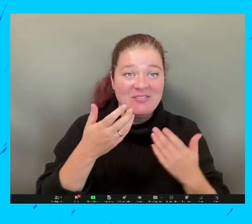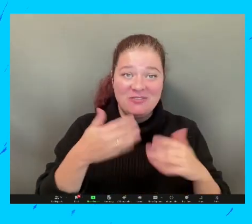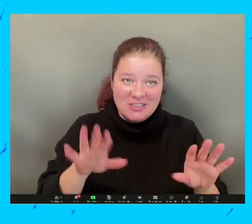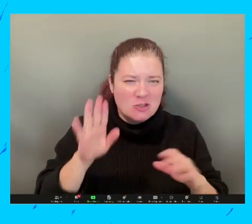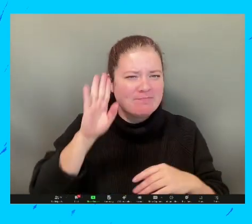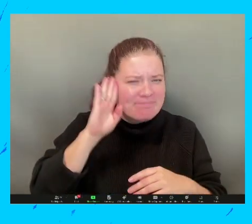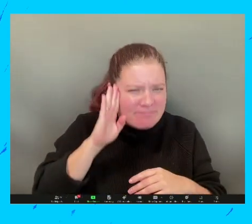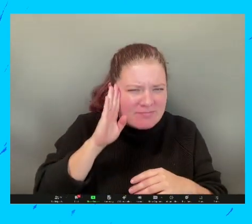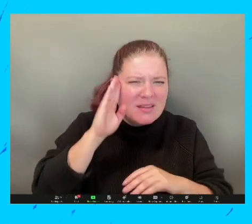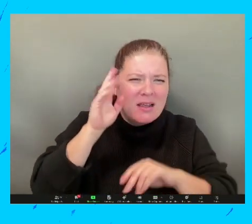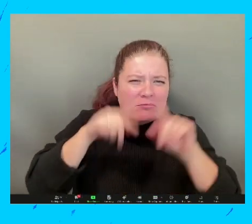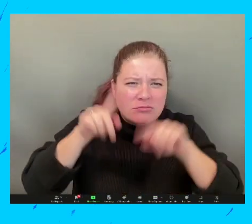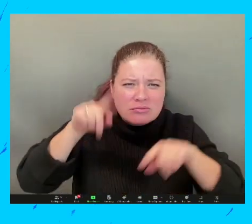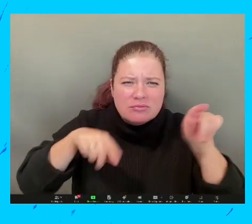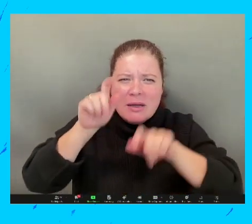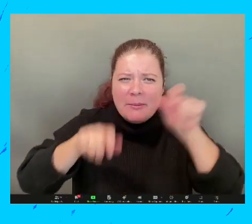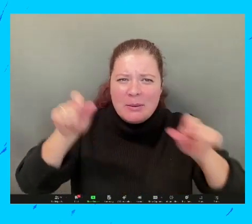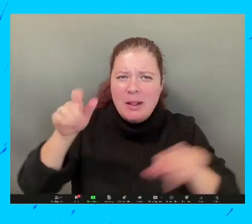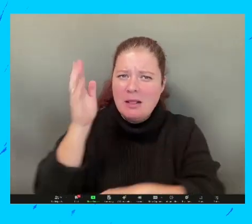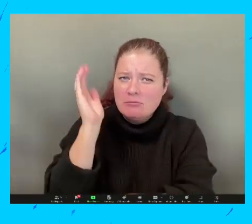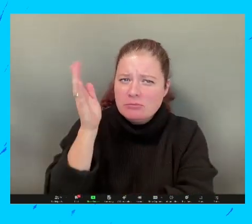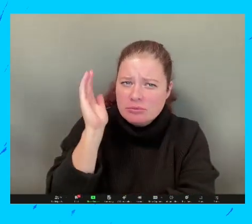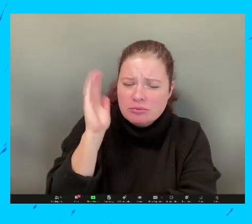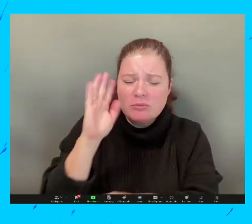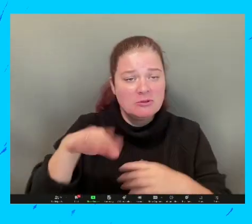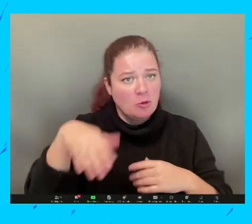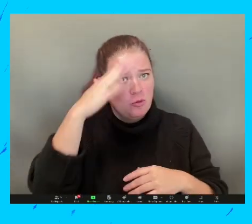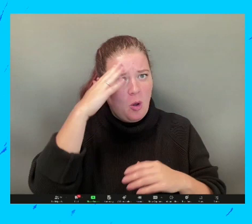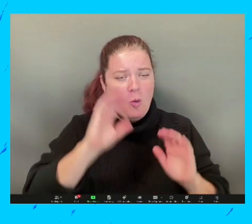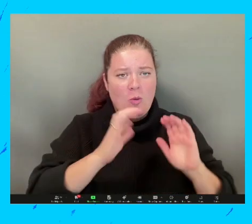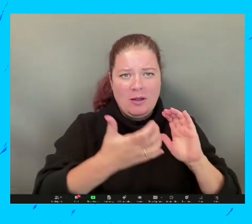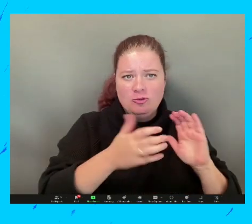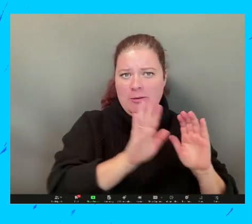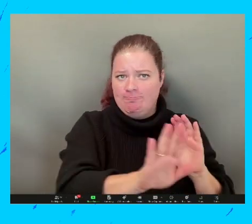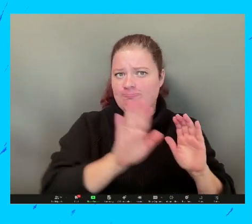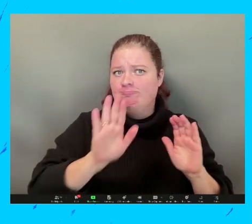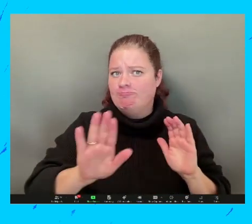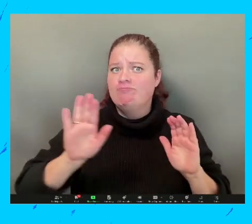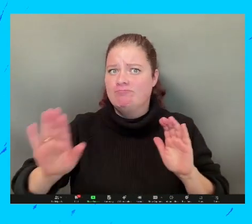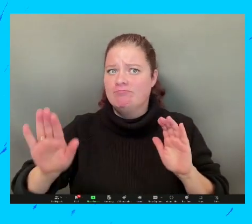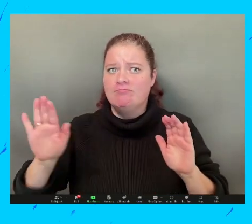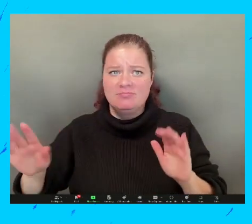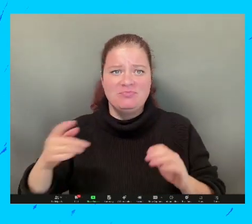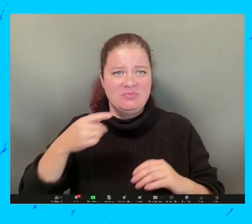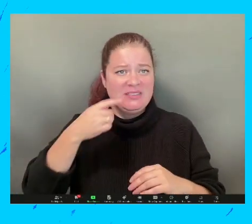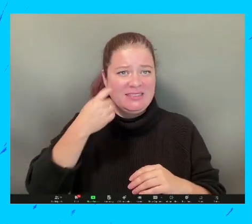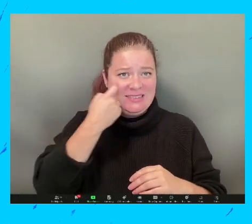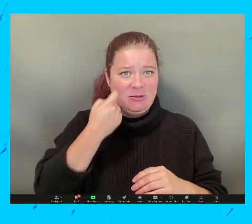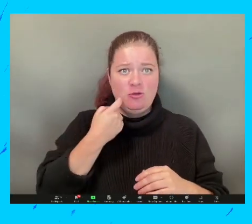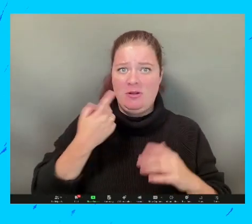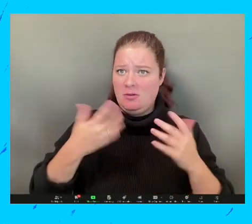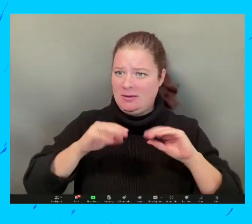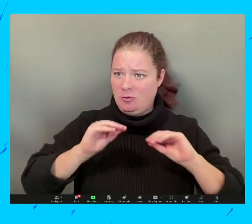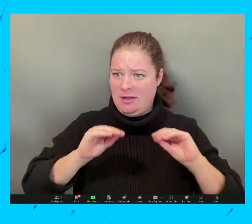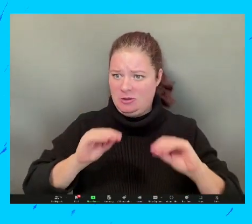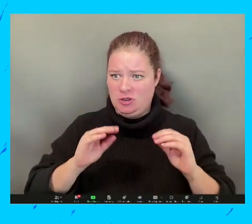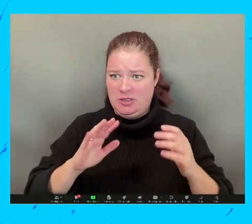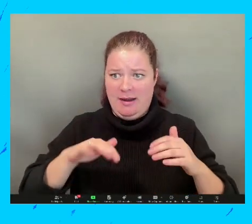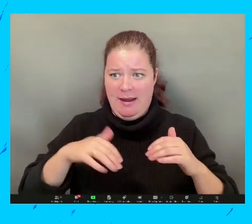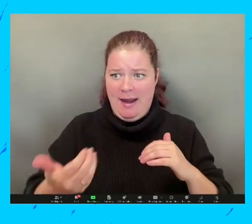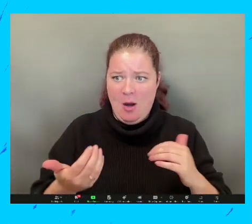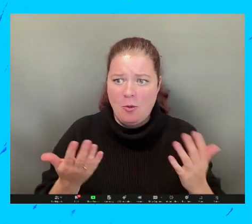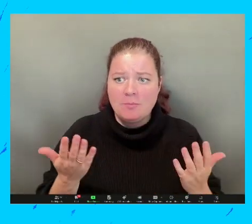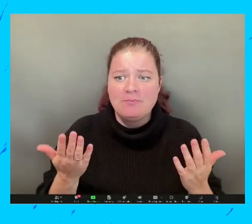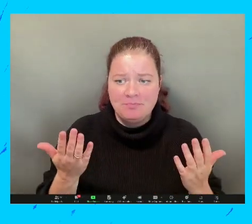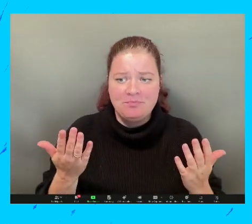Bueno, bueno, escuchamos a todos los participantes y